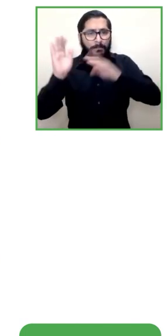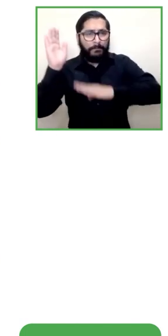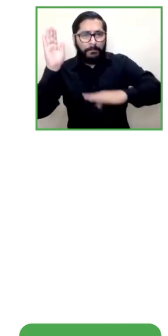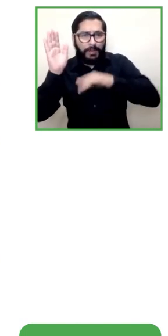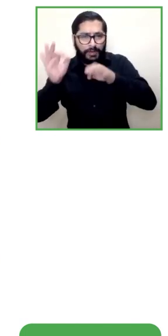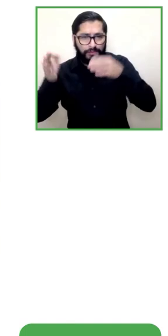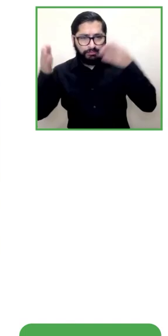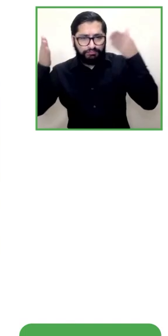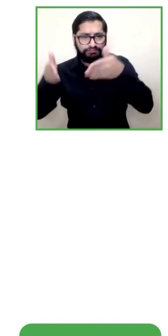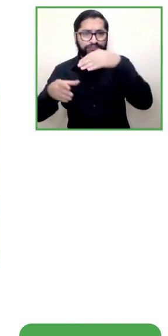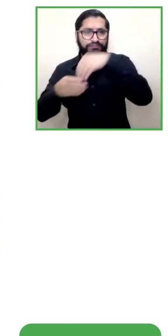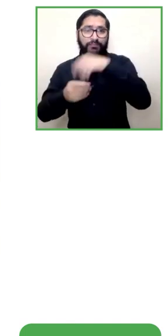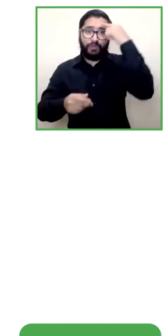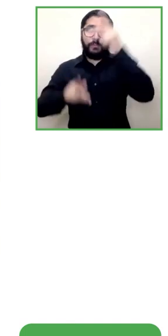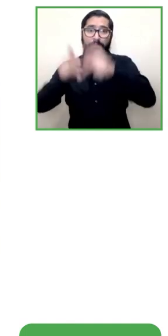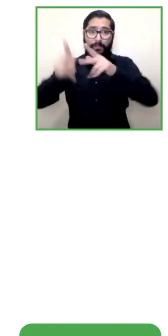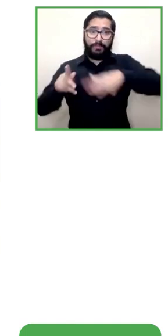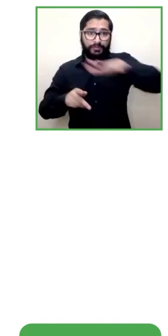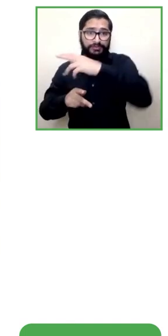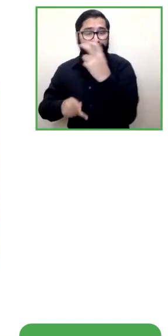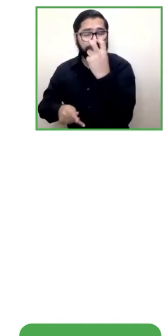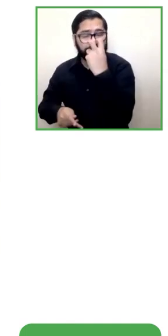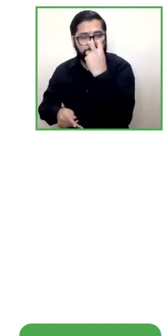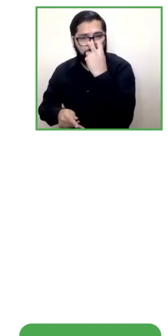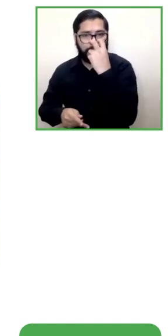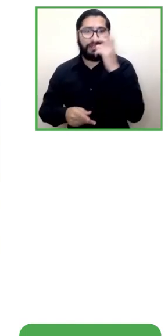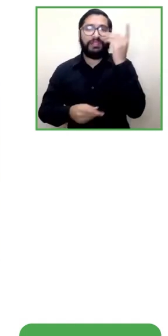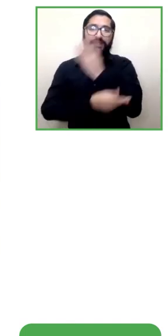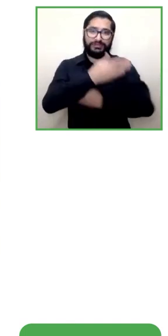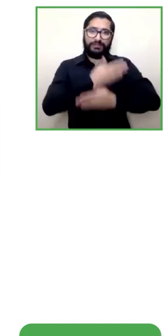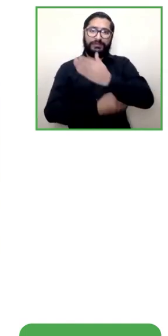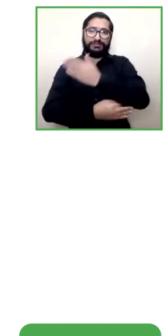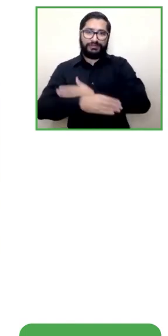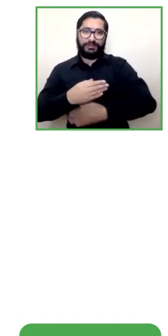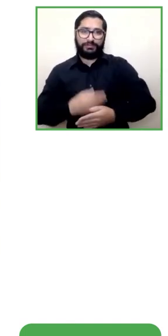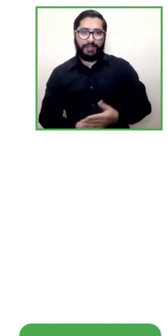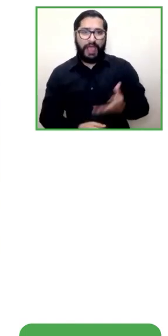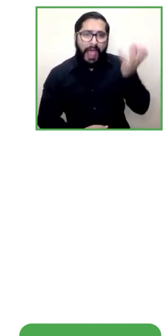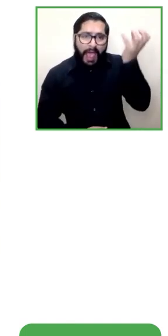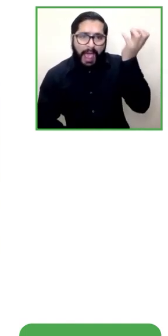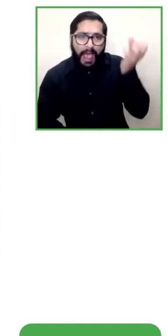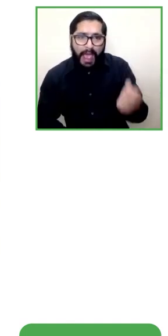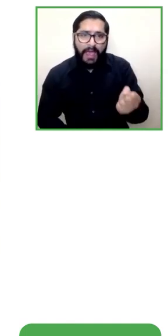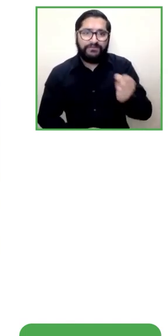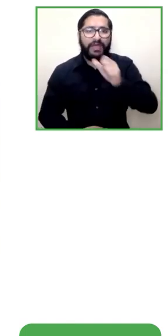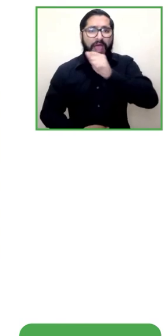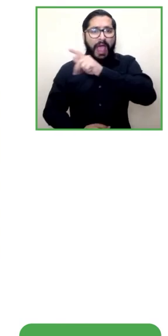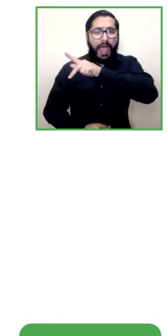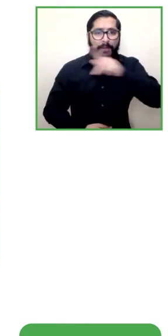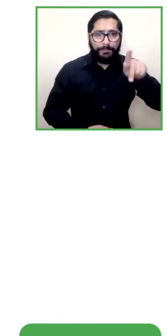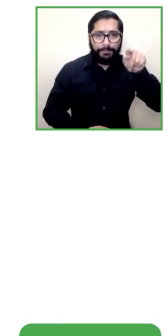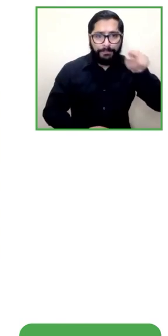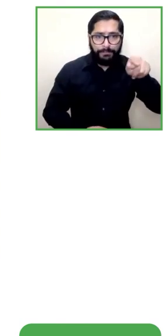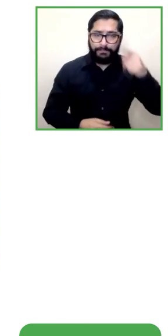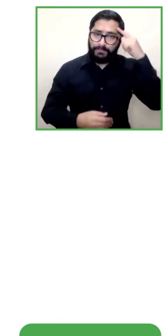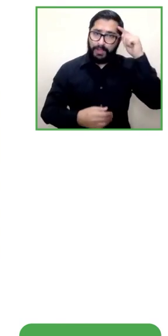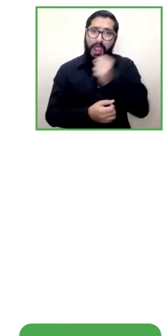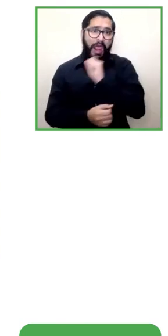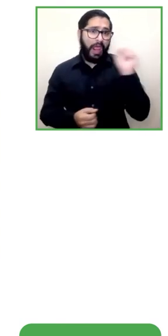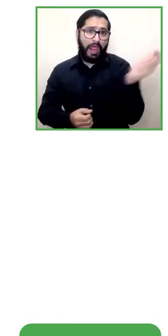aplicación móvil para ellos no solo para la navegación interna sino que